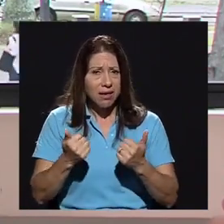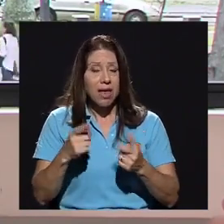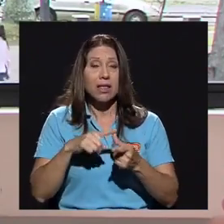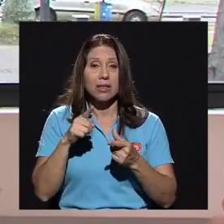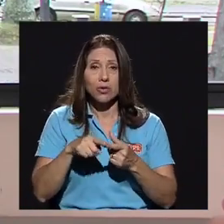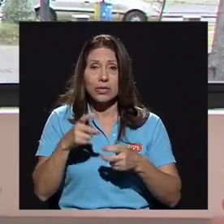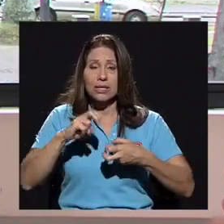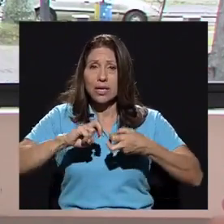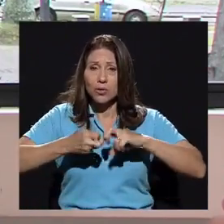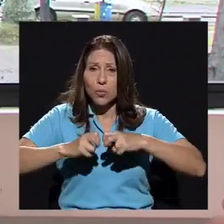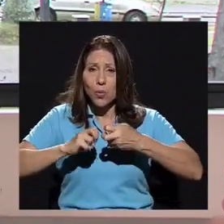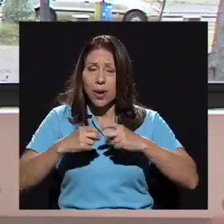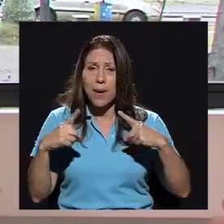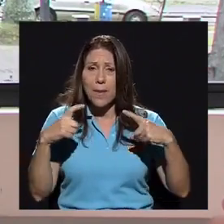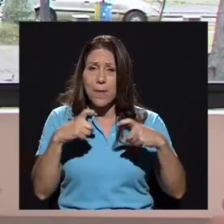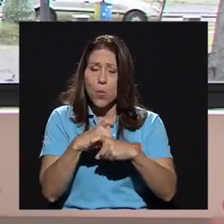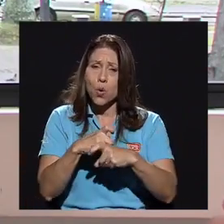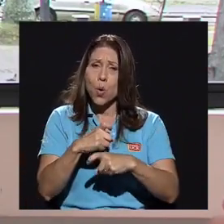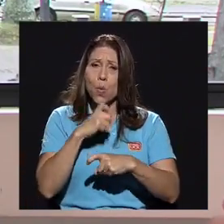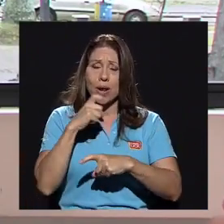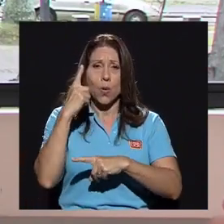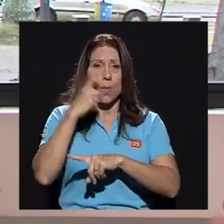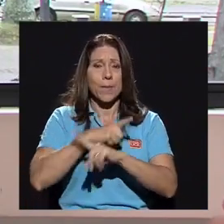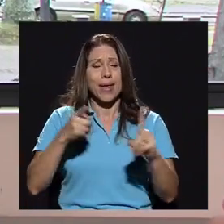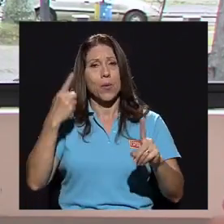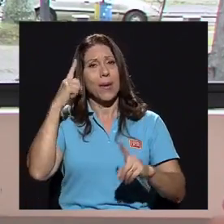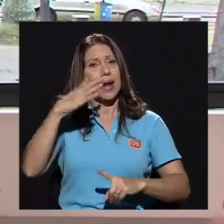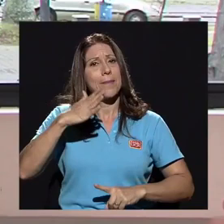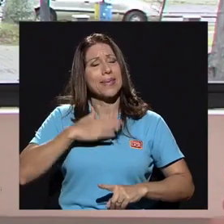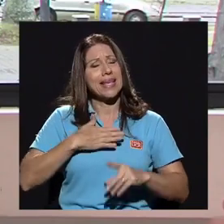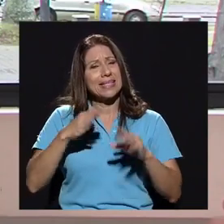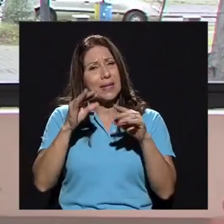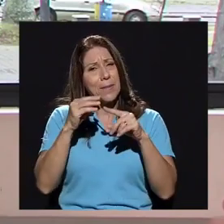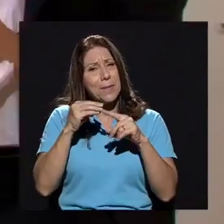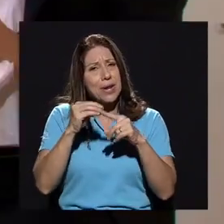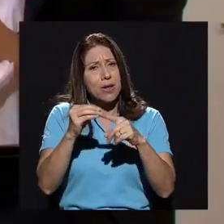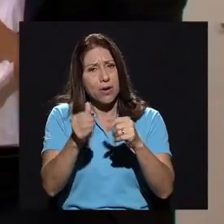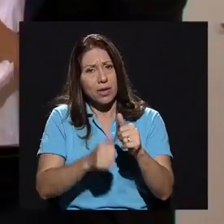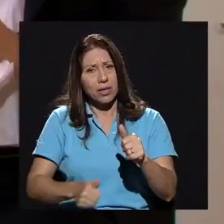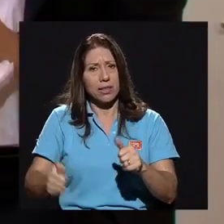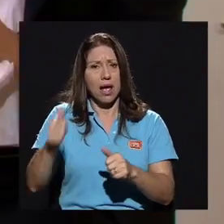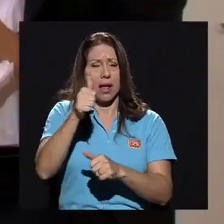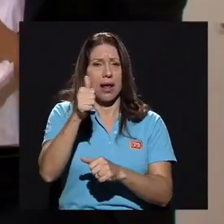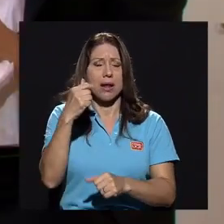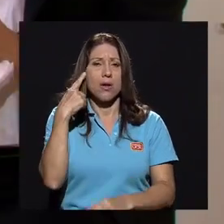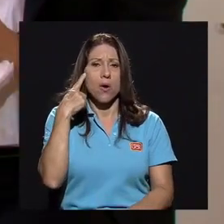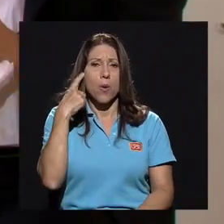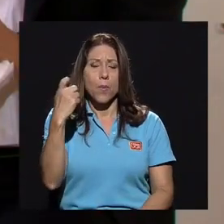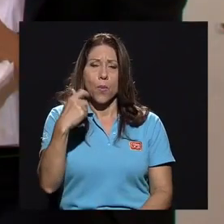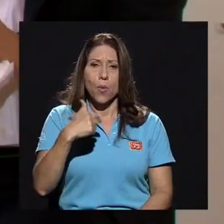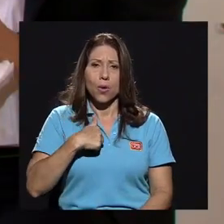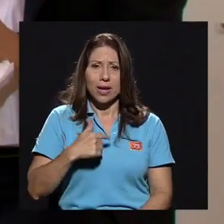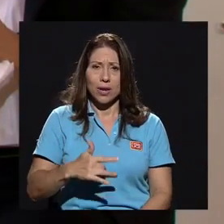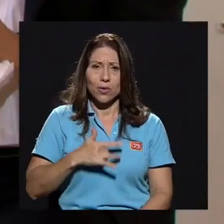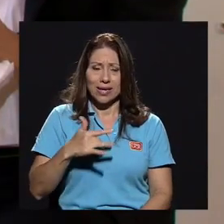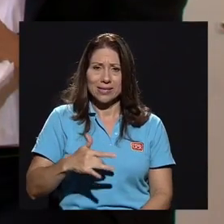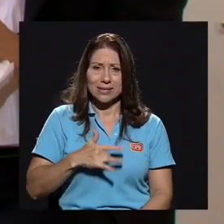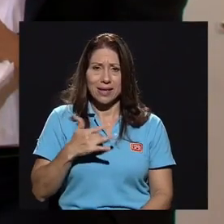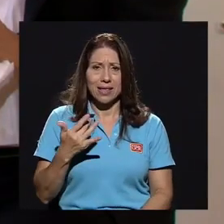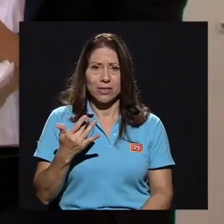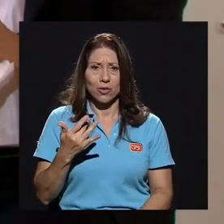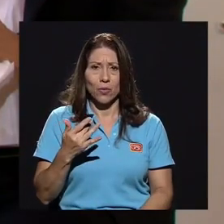Entonces, es un problema muy complejo, pero para mí es prioritario. Porque lo que siento,